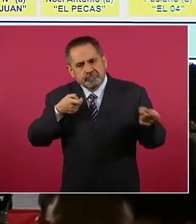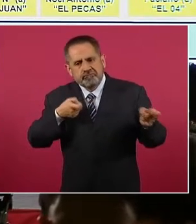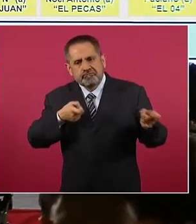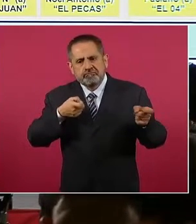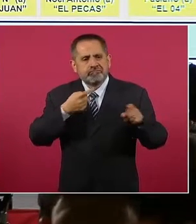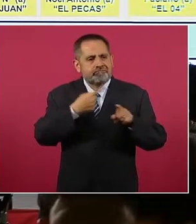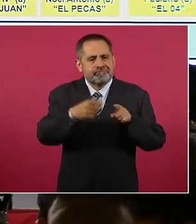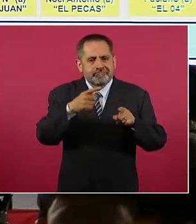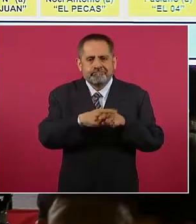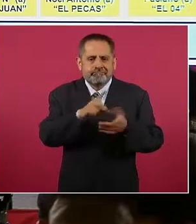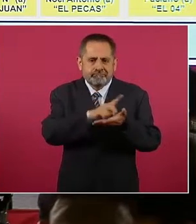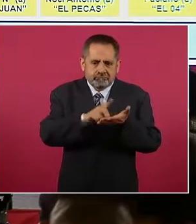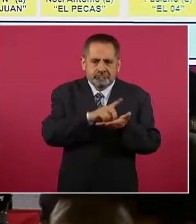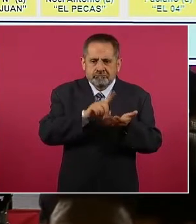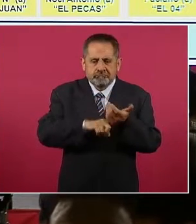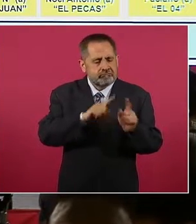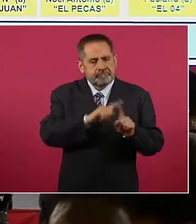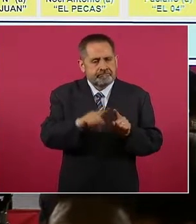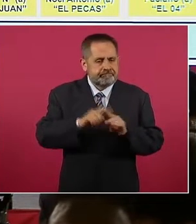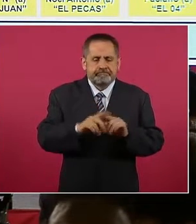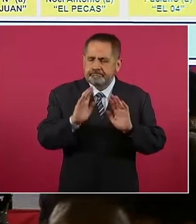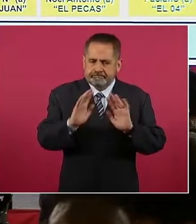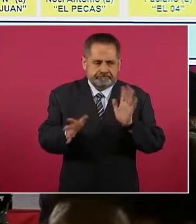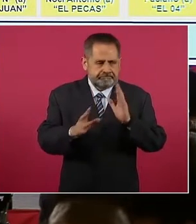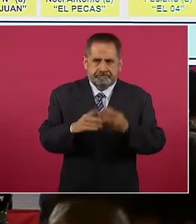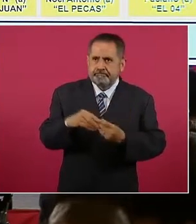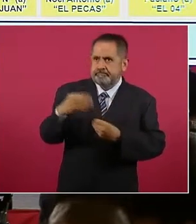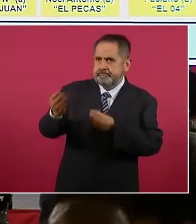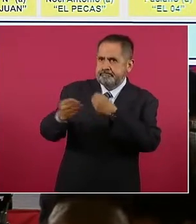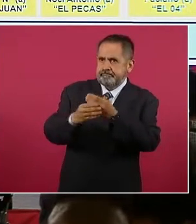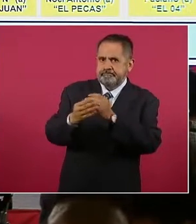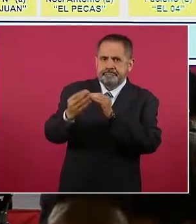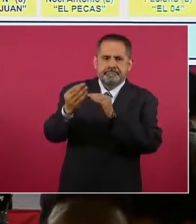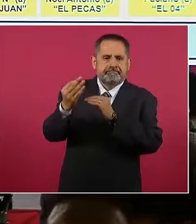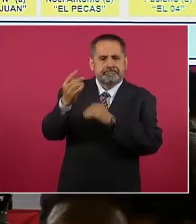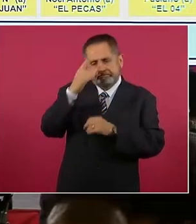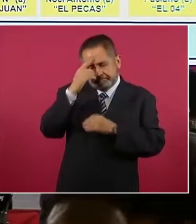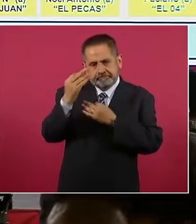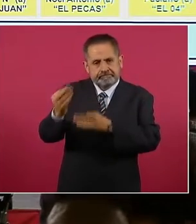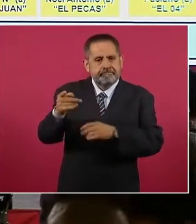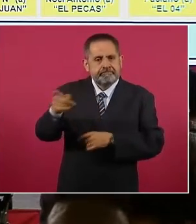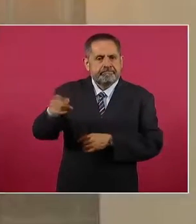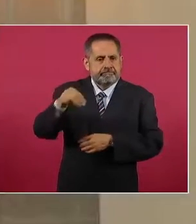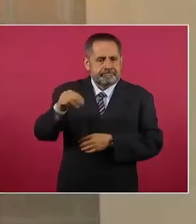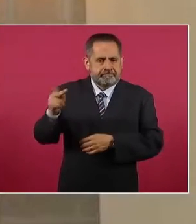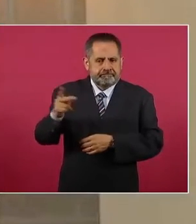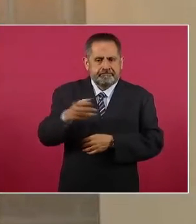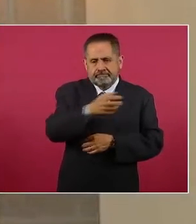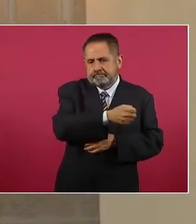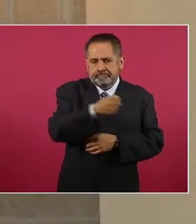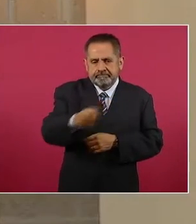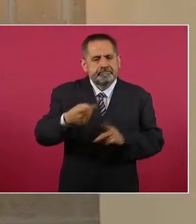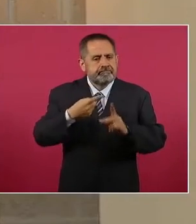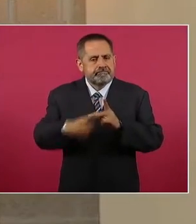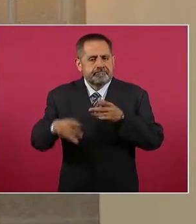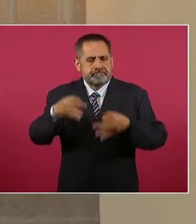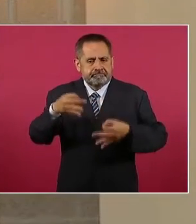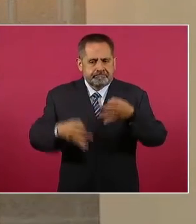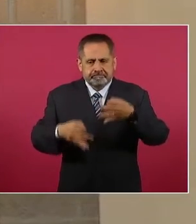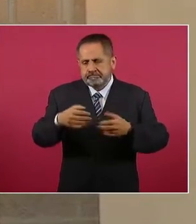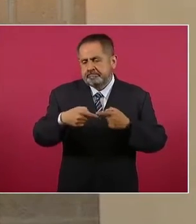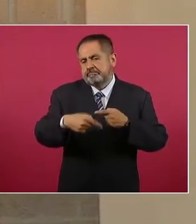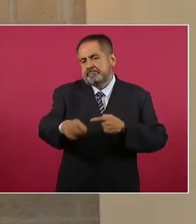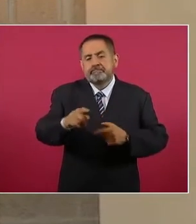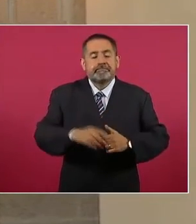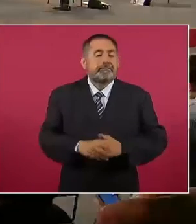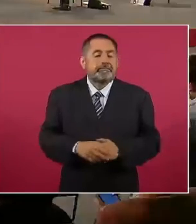droga. Ya se presentaron ante la autoridad ministerial para su vinculación a proceso penal.